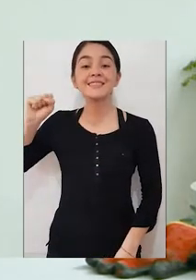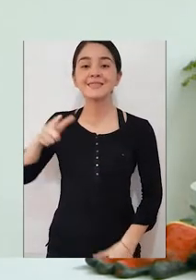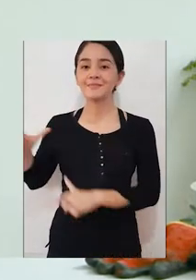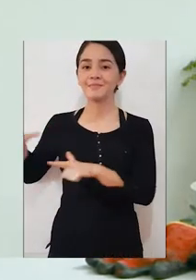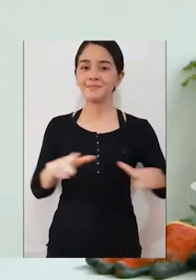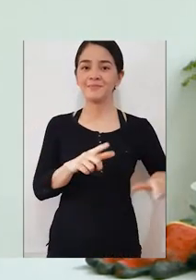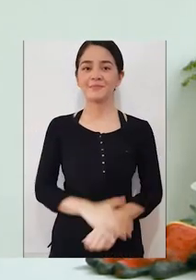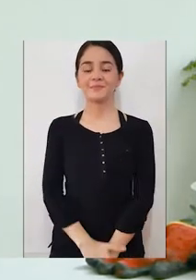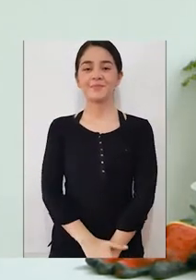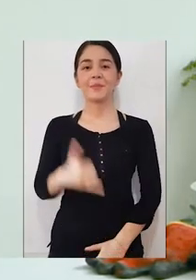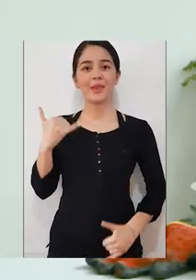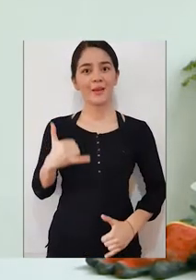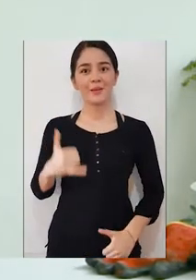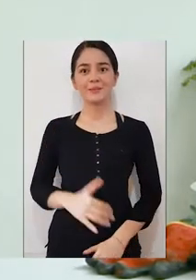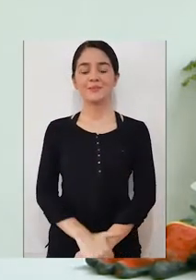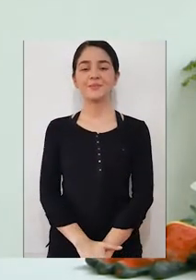Ahora,